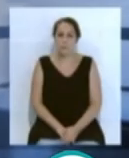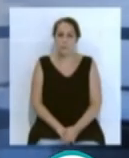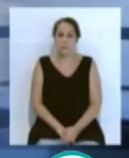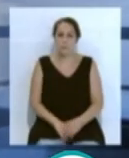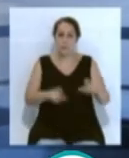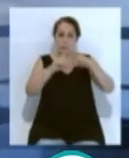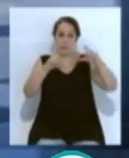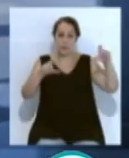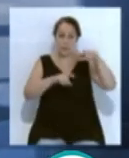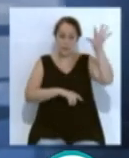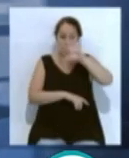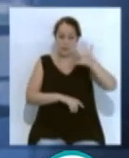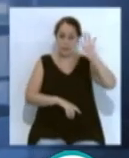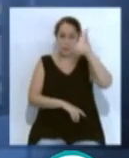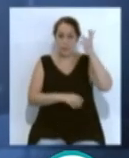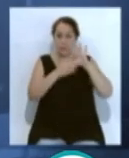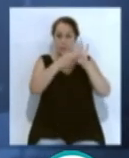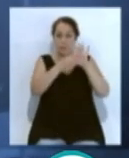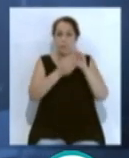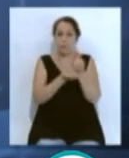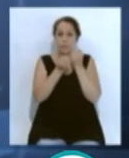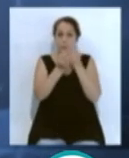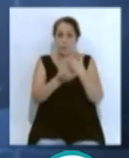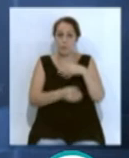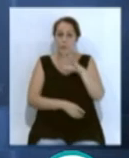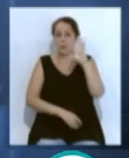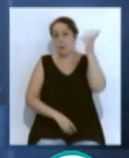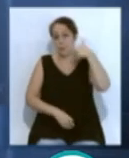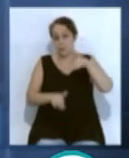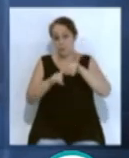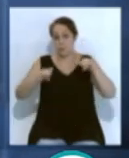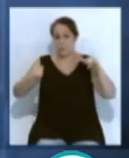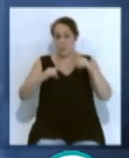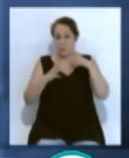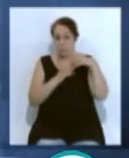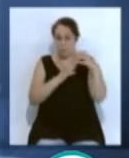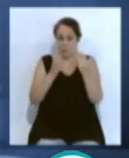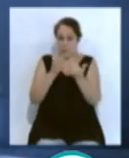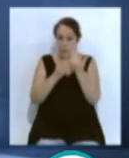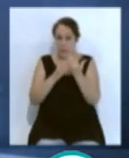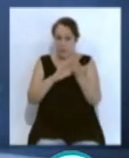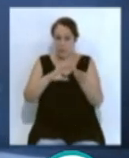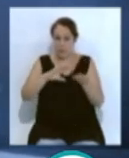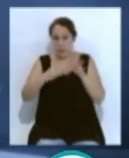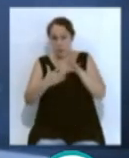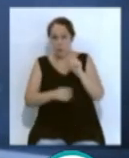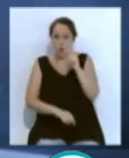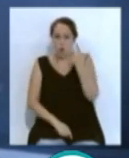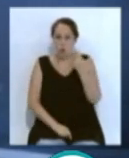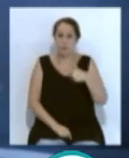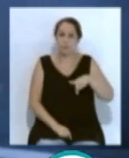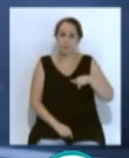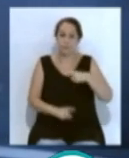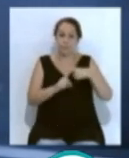La Agencia Estatal de Meteorología informa de un tiempo la bahía de Cádiz con brumas matinales tendiendo a despejado. Los